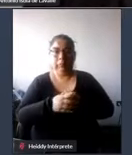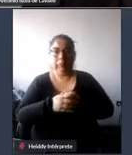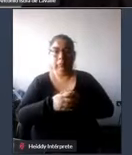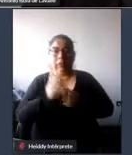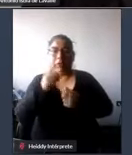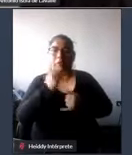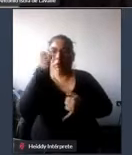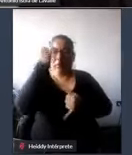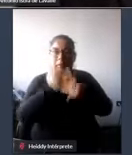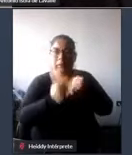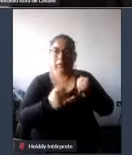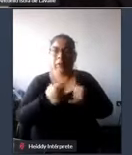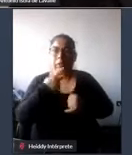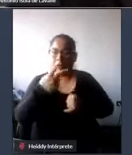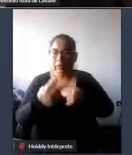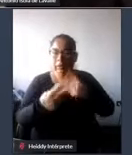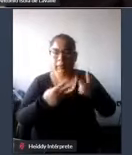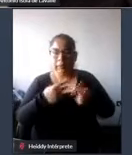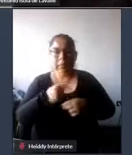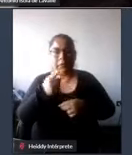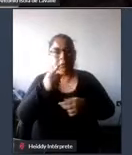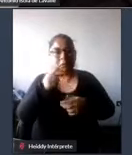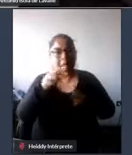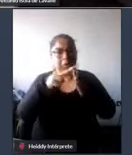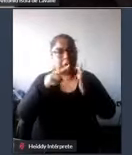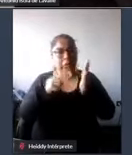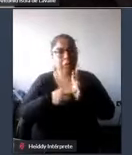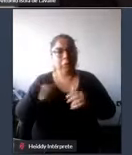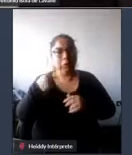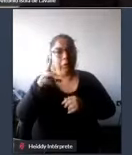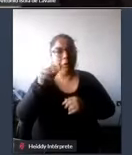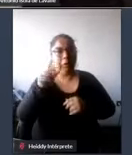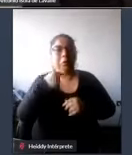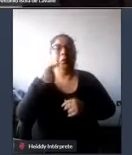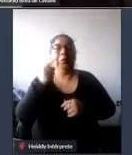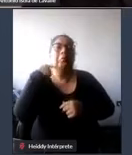conclusión que por lo tanto ese reglamento nunca se hizo y por lo tanto esa ley no funciona